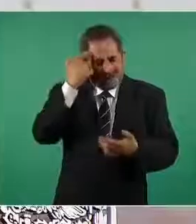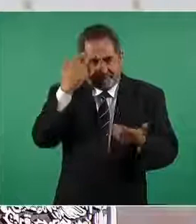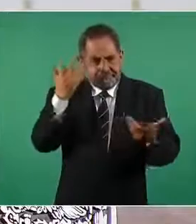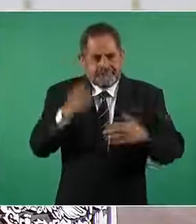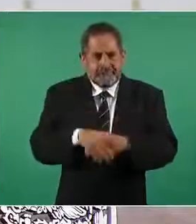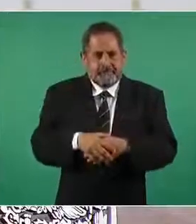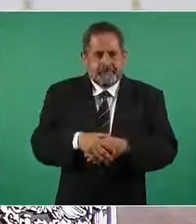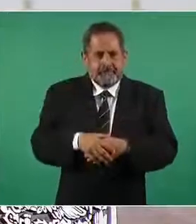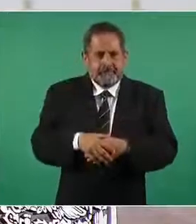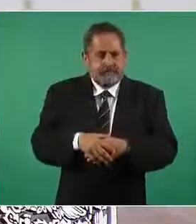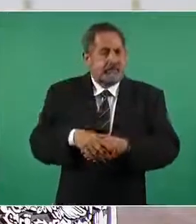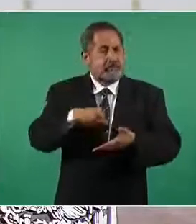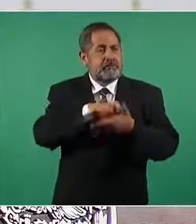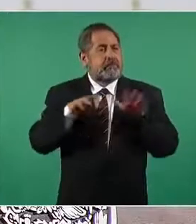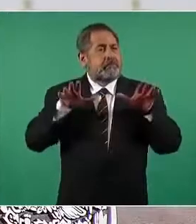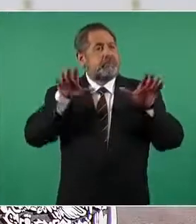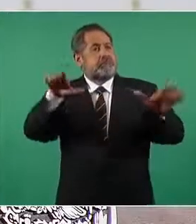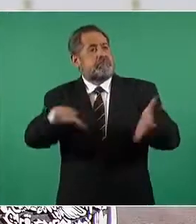comprar un avión